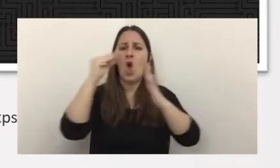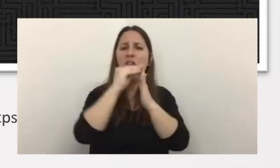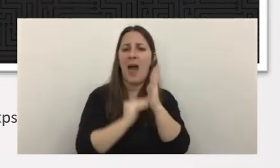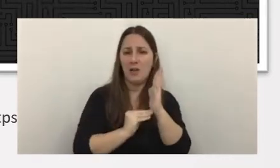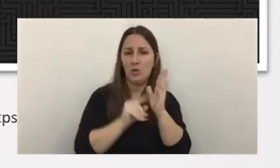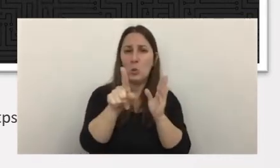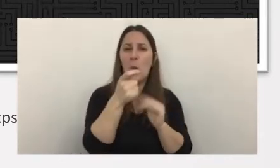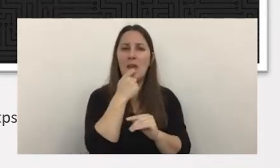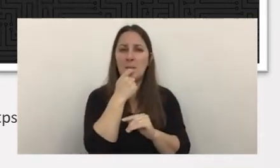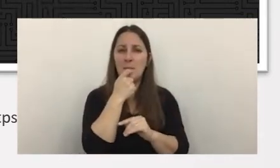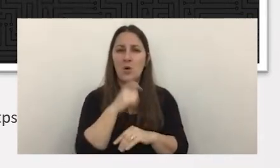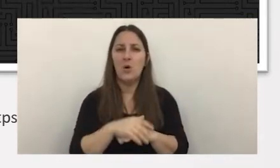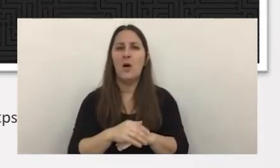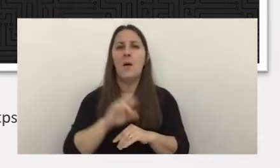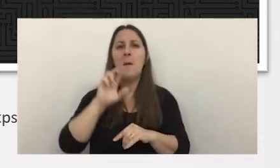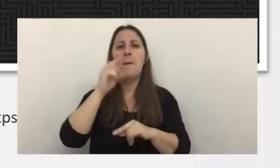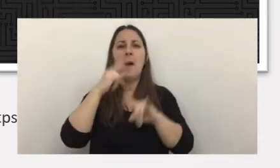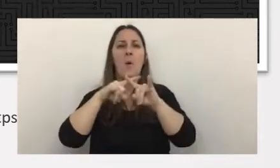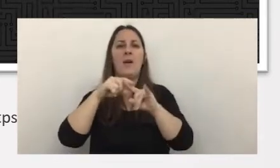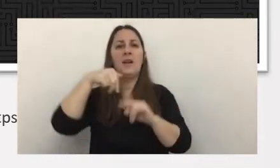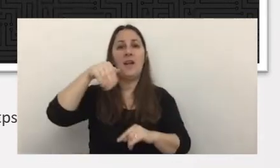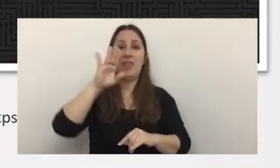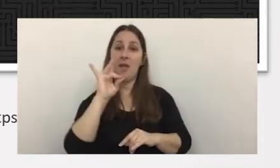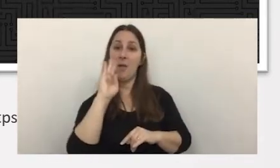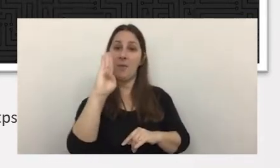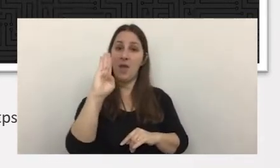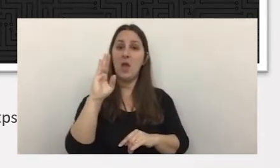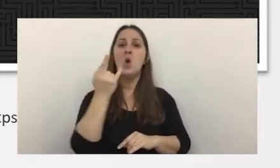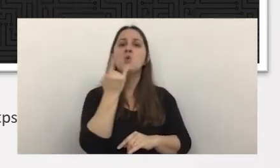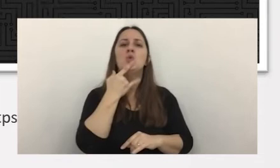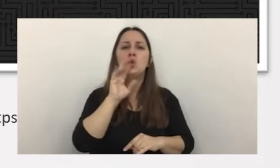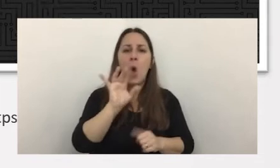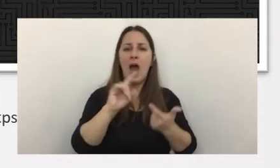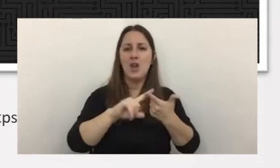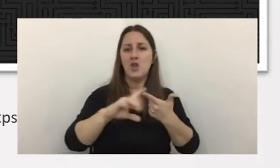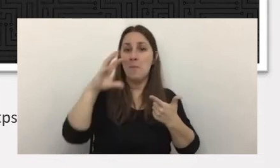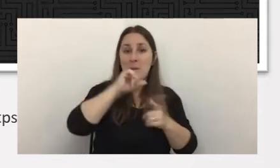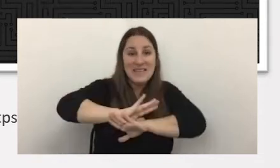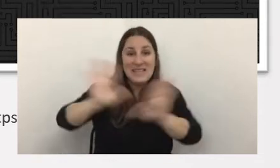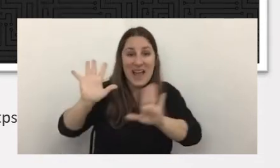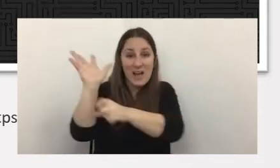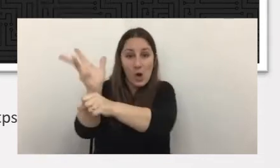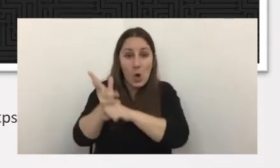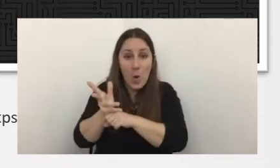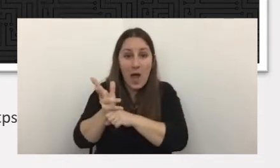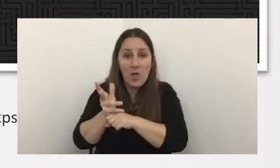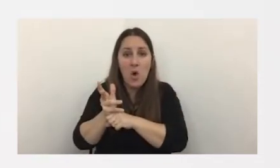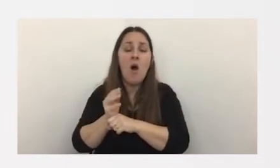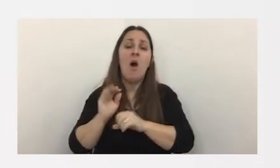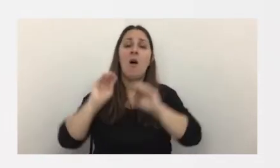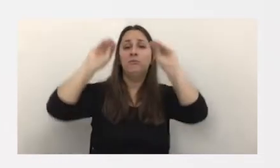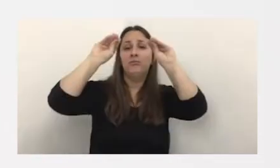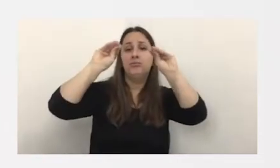se llama pound db con usuarios y passwords que fueron hackeados y están en un mayorista